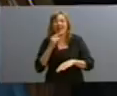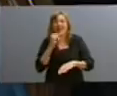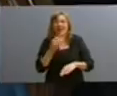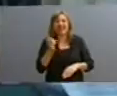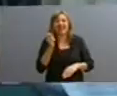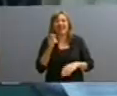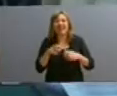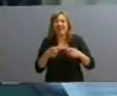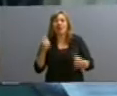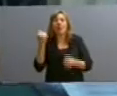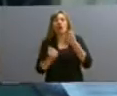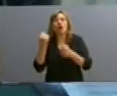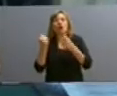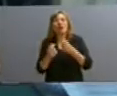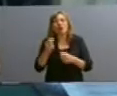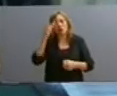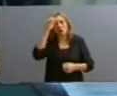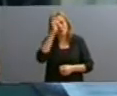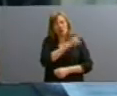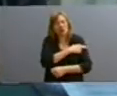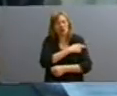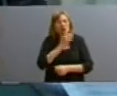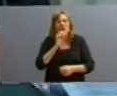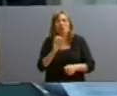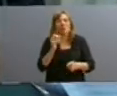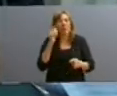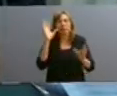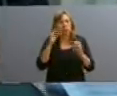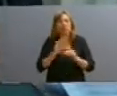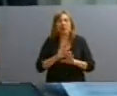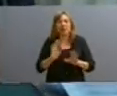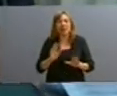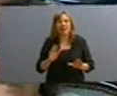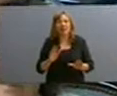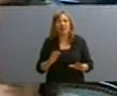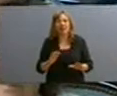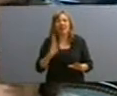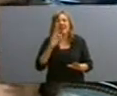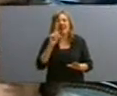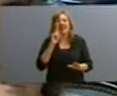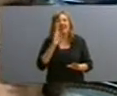dirección de sustracción de automotores, el comisario, que no puedo corromper el nombre ahora, Rivelli, Rivelli,